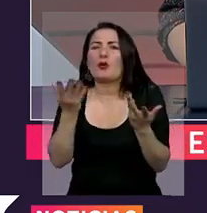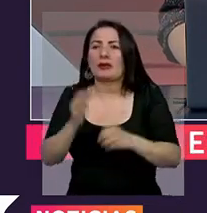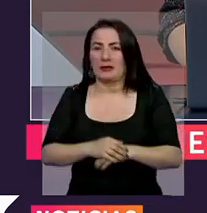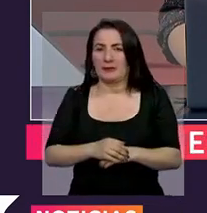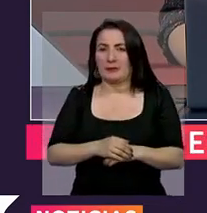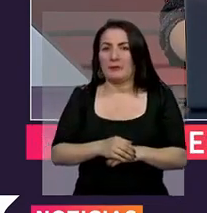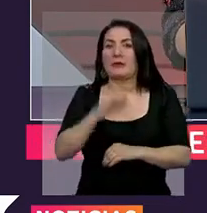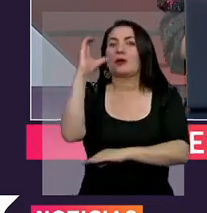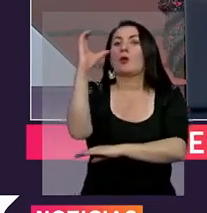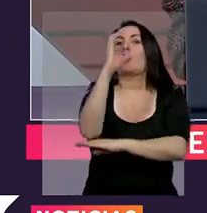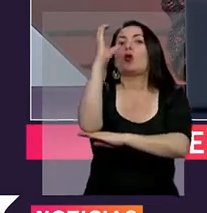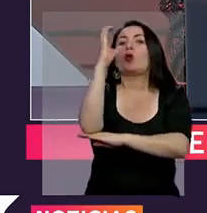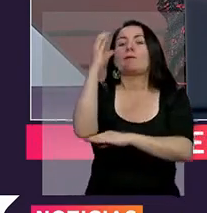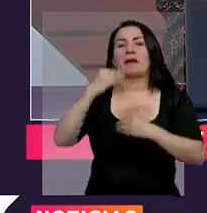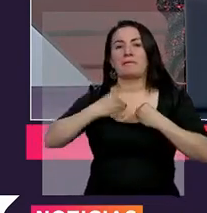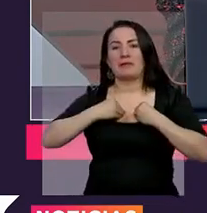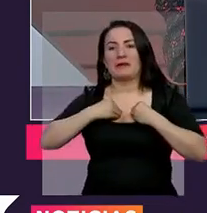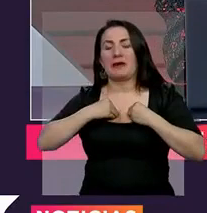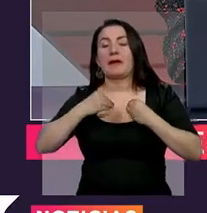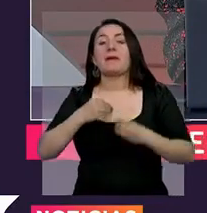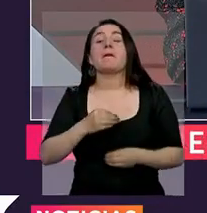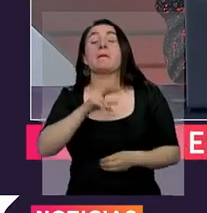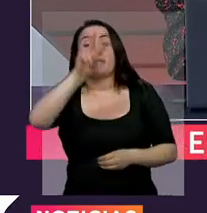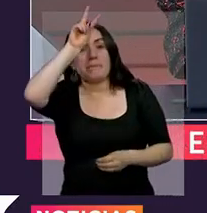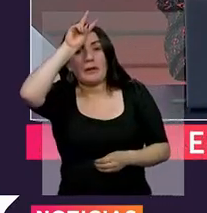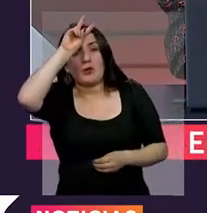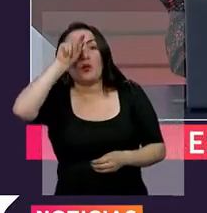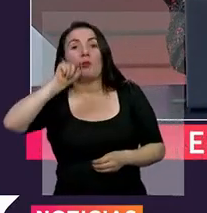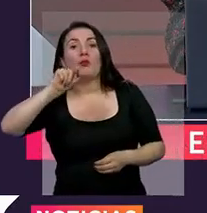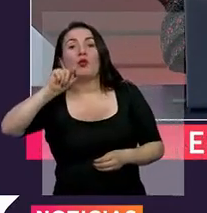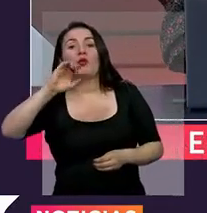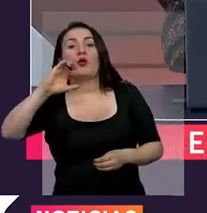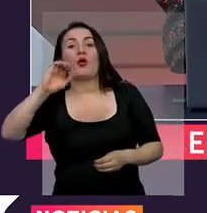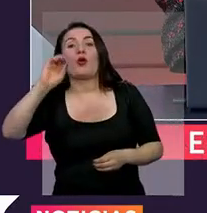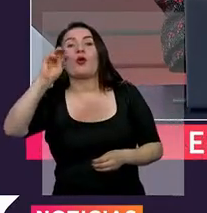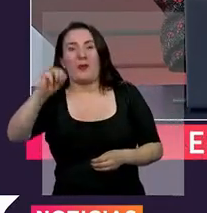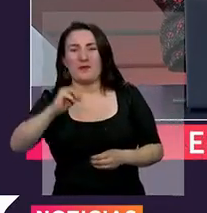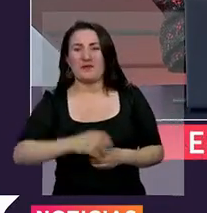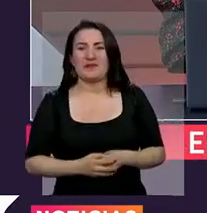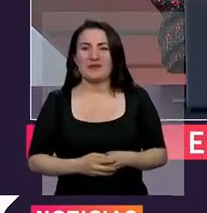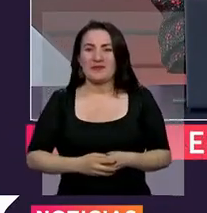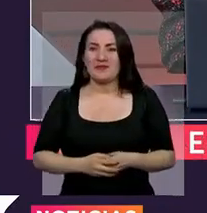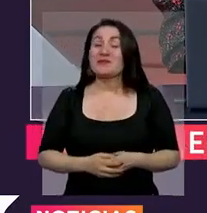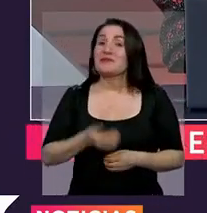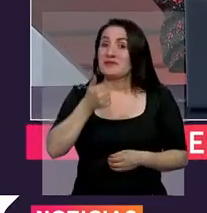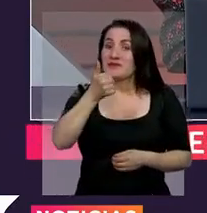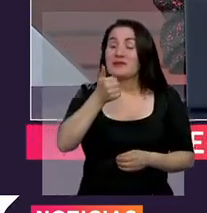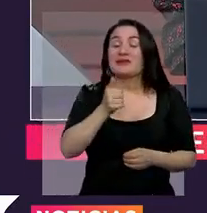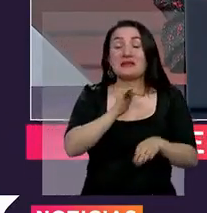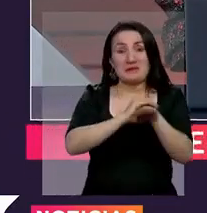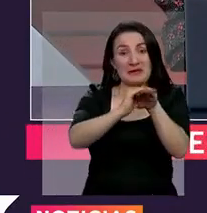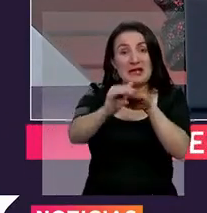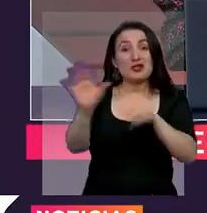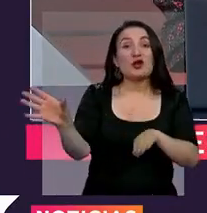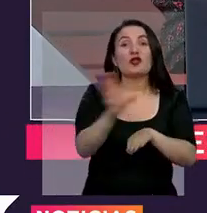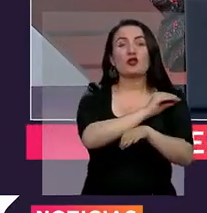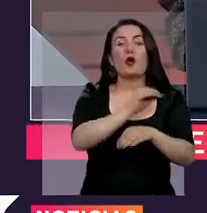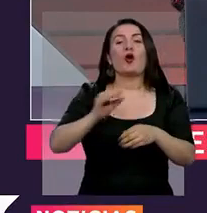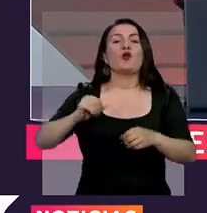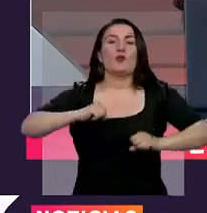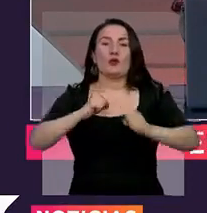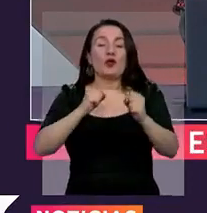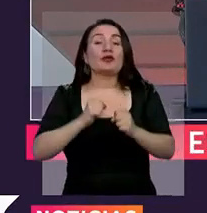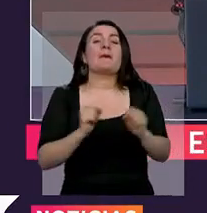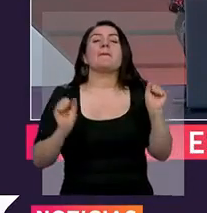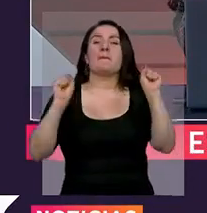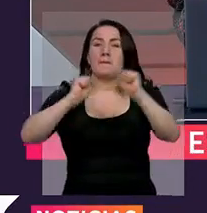colombiaviveperu.com. Señor embajador, ya para despedirnos, lo dejo para que le haga una invitación a todos los capitalinos y,